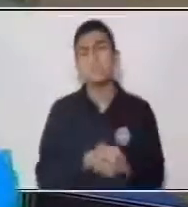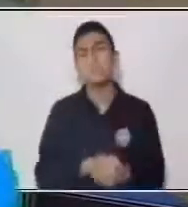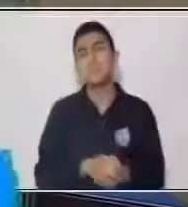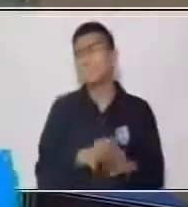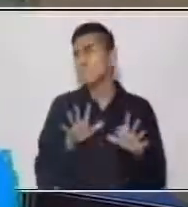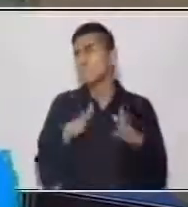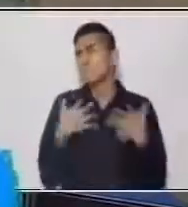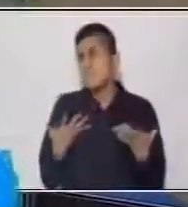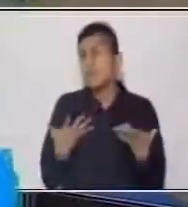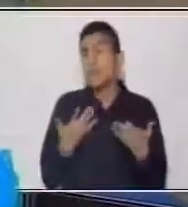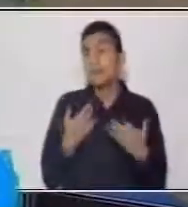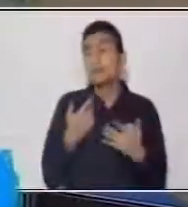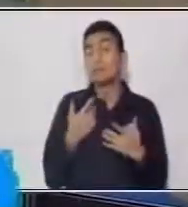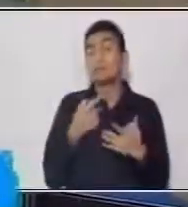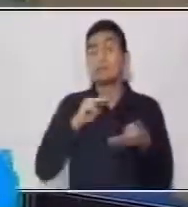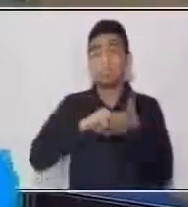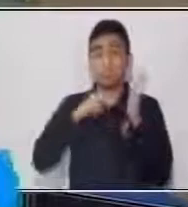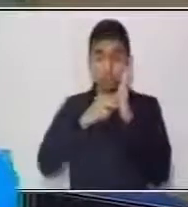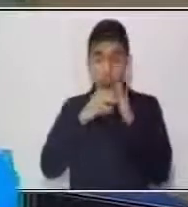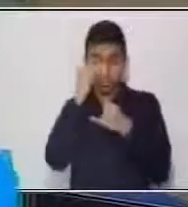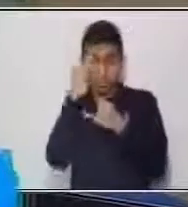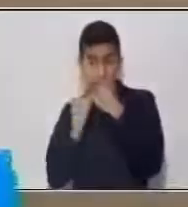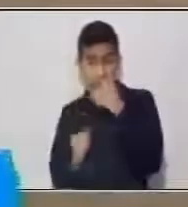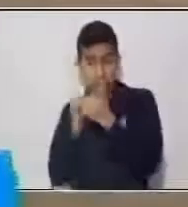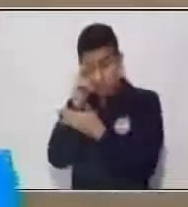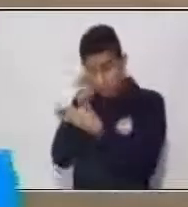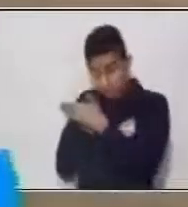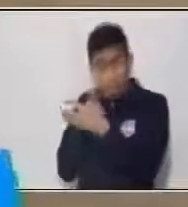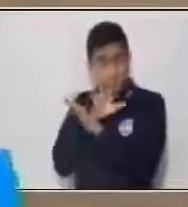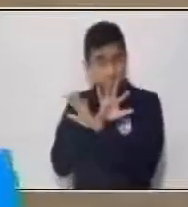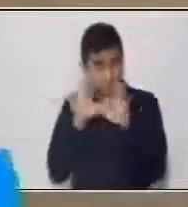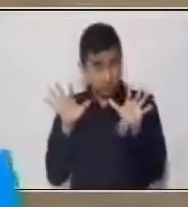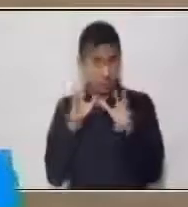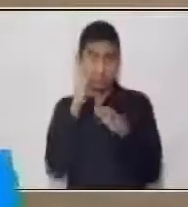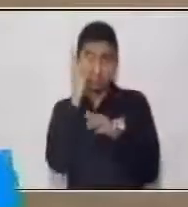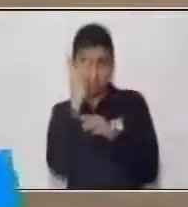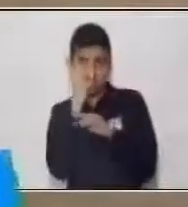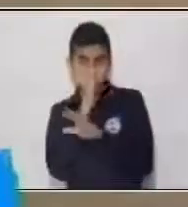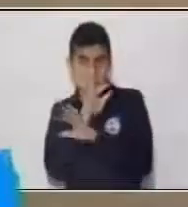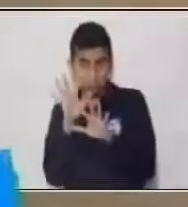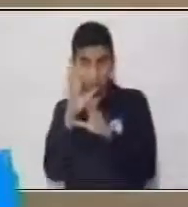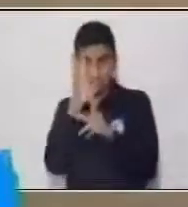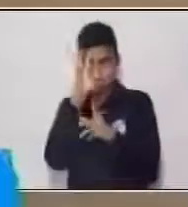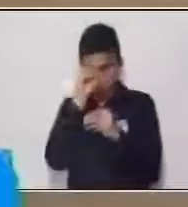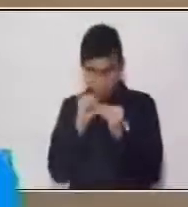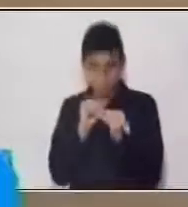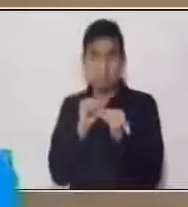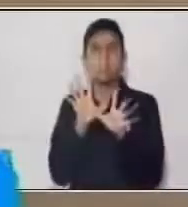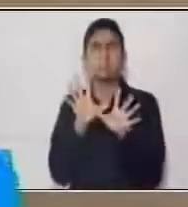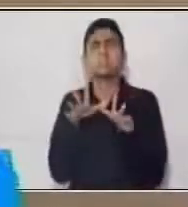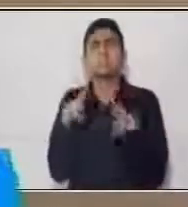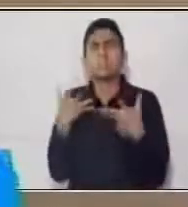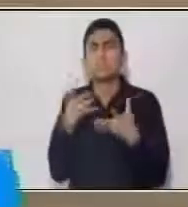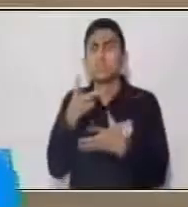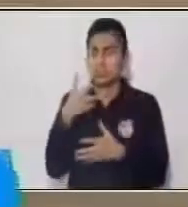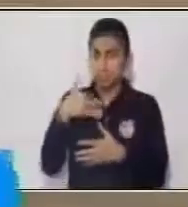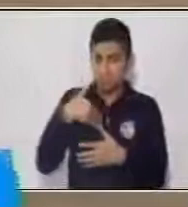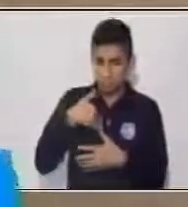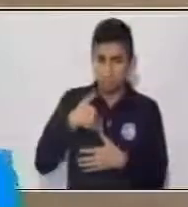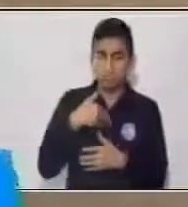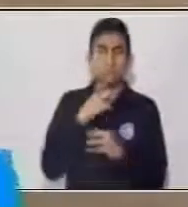es el fin, se refiere al fin de alguna lectura, que fueron las dos que yo di el ejemplo, cómo sacar conclusiones de los